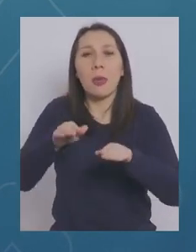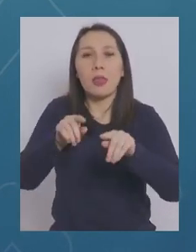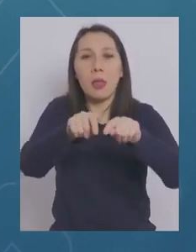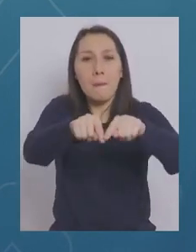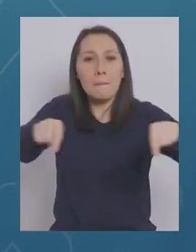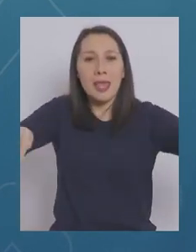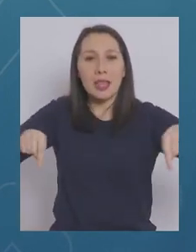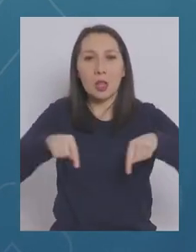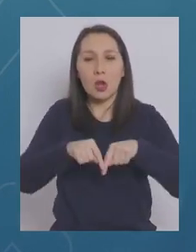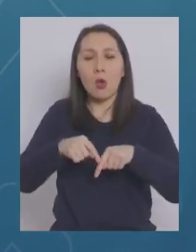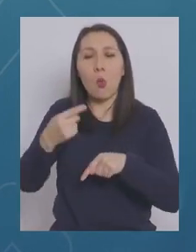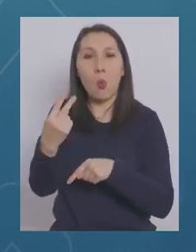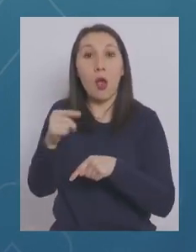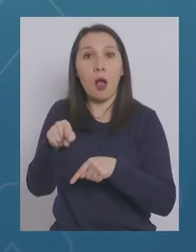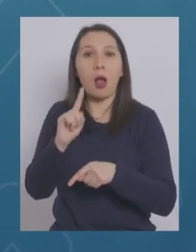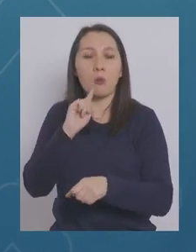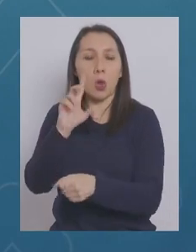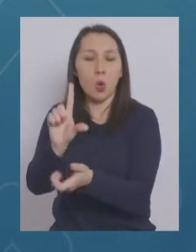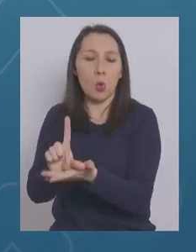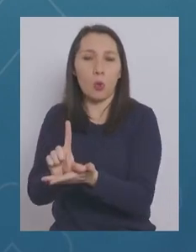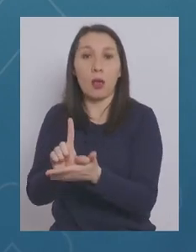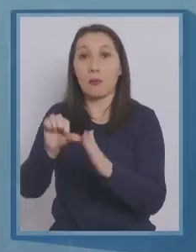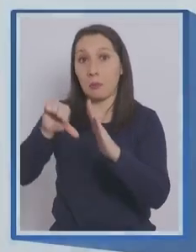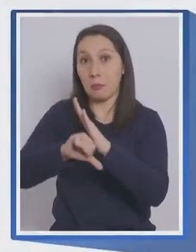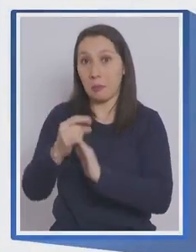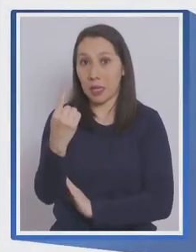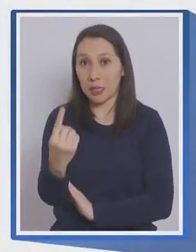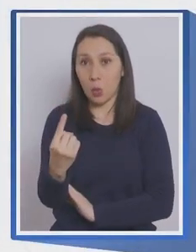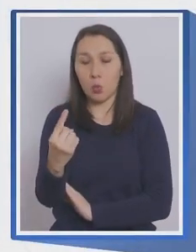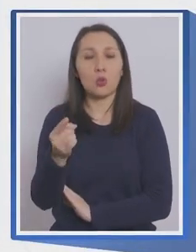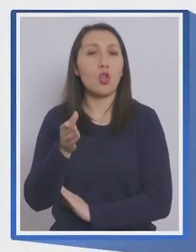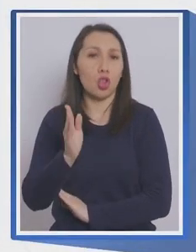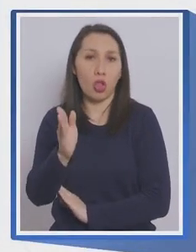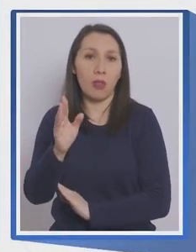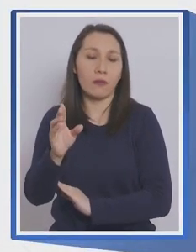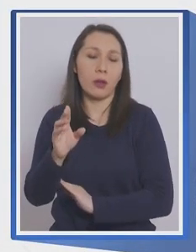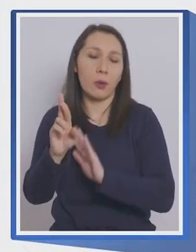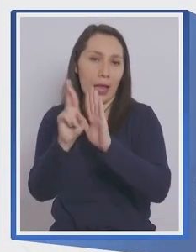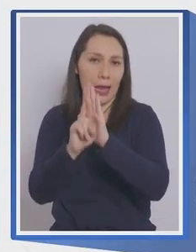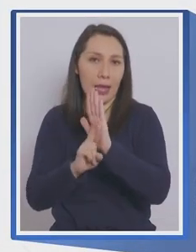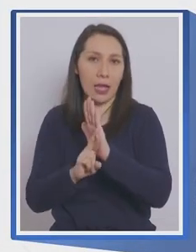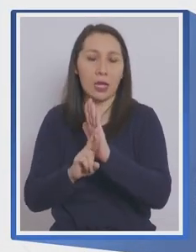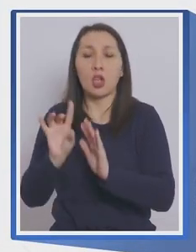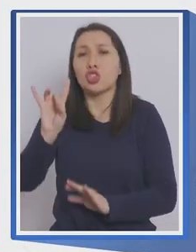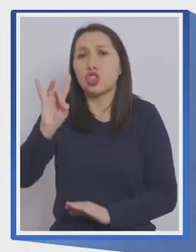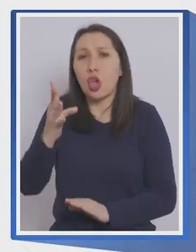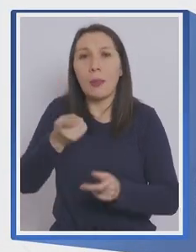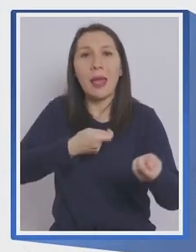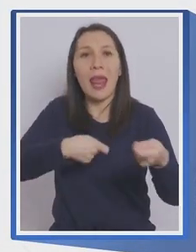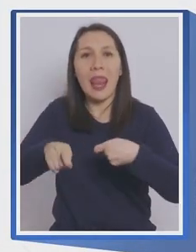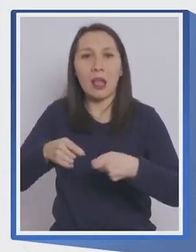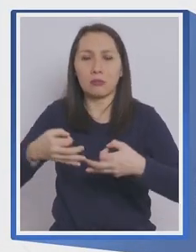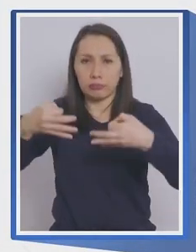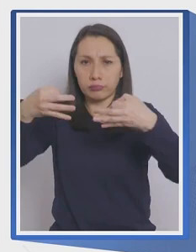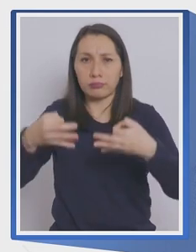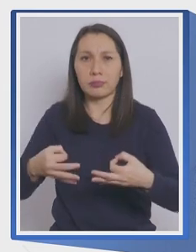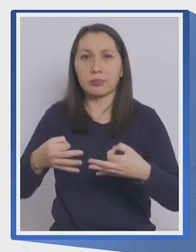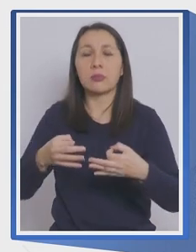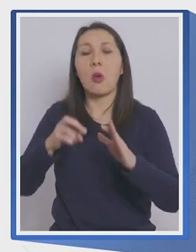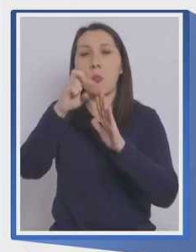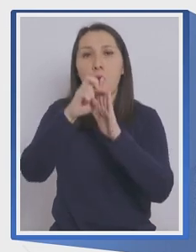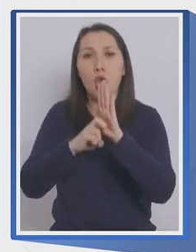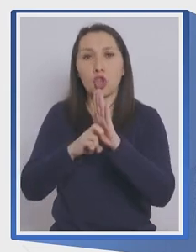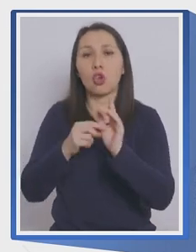de cada lugar. Por ejemplo, en cuarentena, se mantiene la regla de funcionamiento solo de comercios establecidos en el